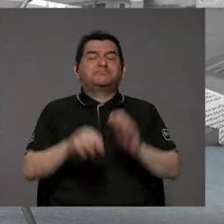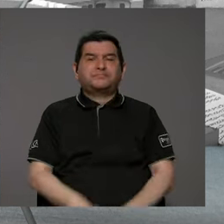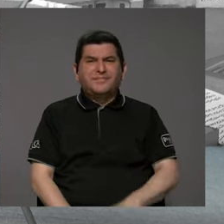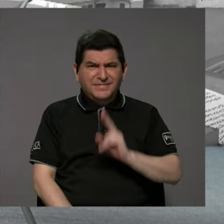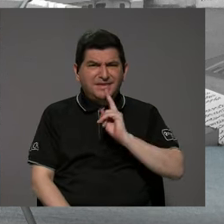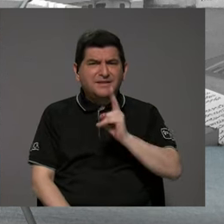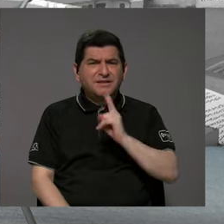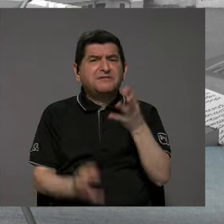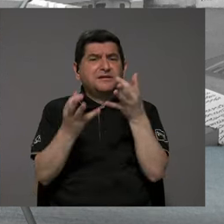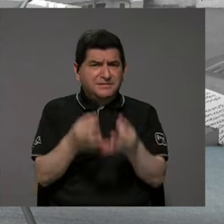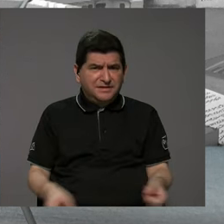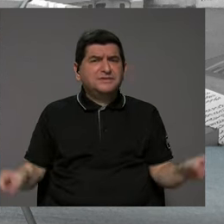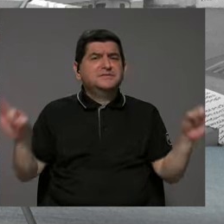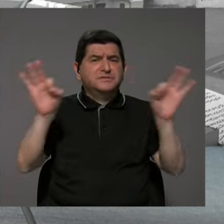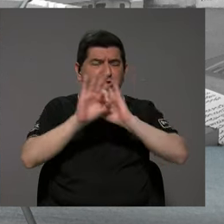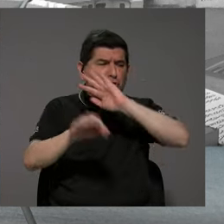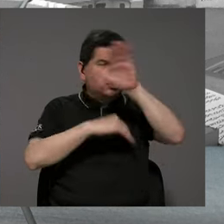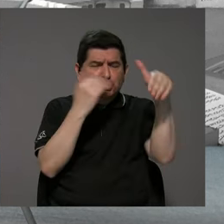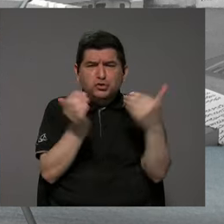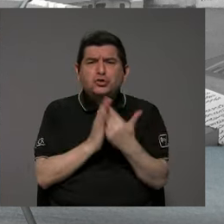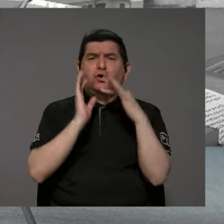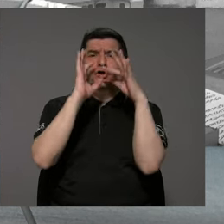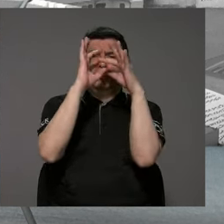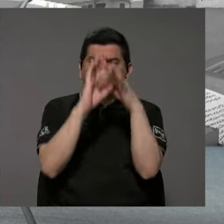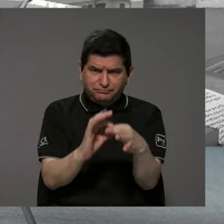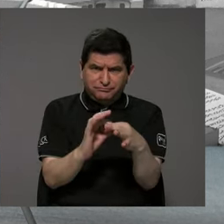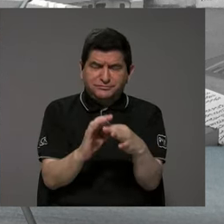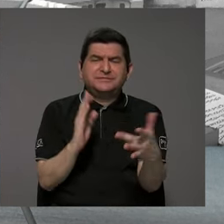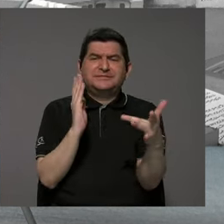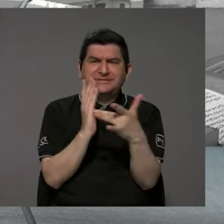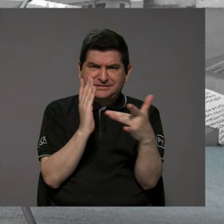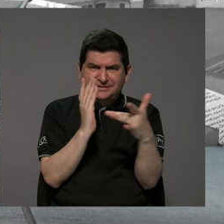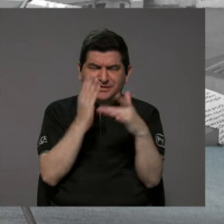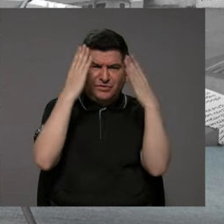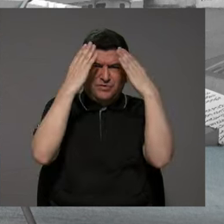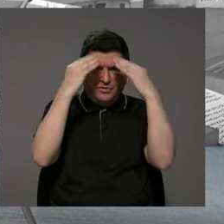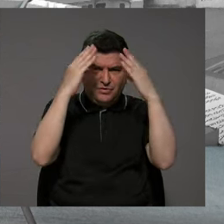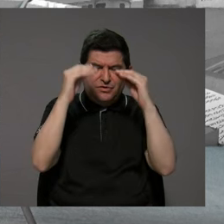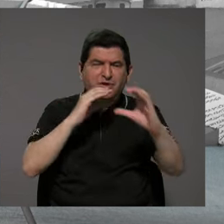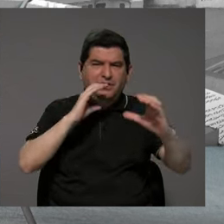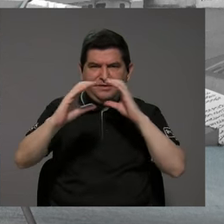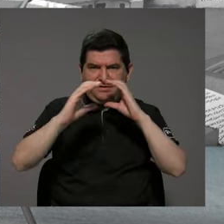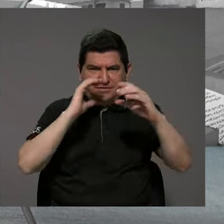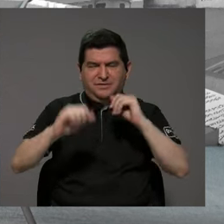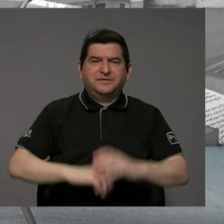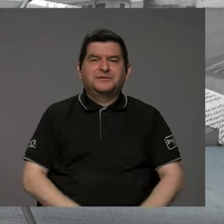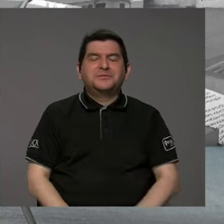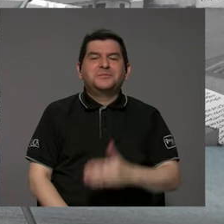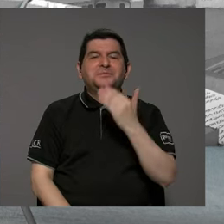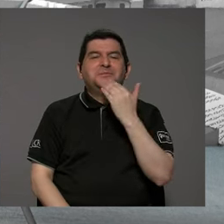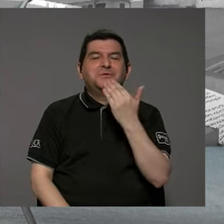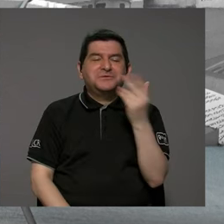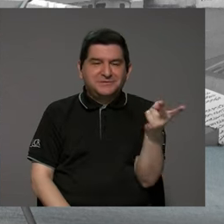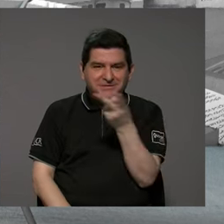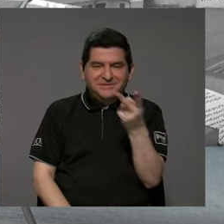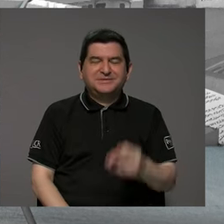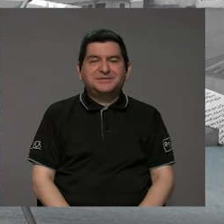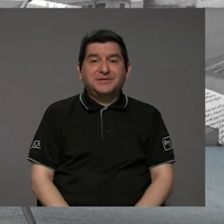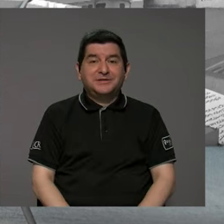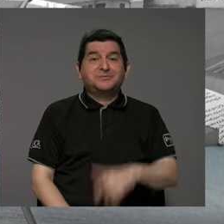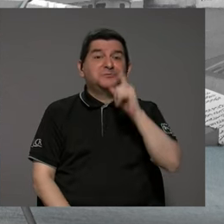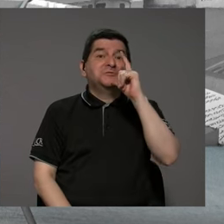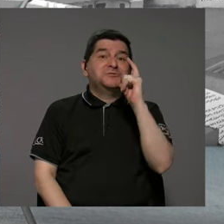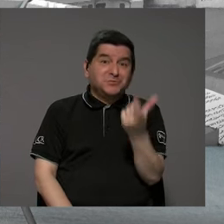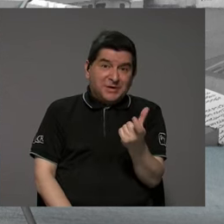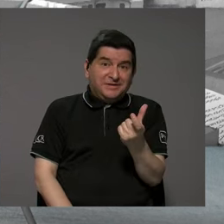realmente importa todo lo que tenga que ver con tecnologías de la información y comunicación. Gracias a los dos, buena suerte